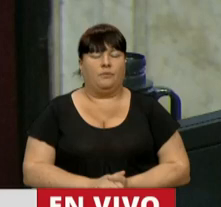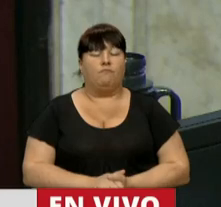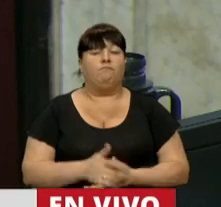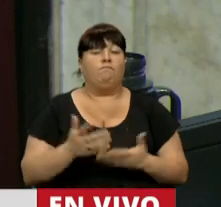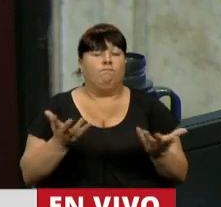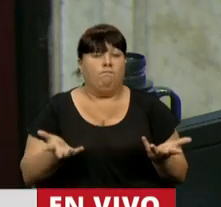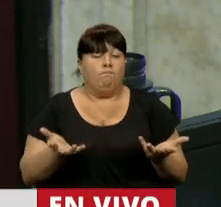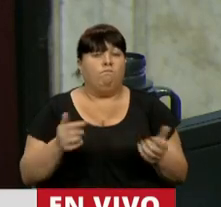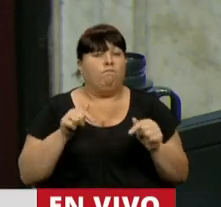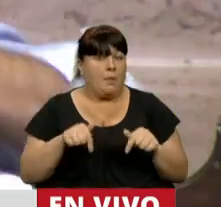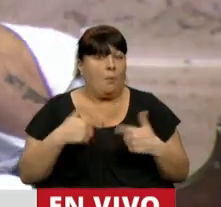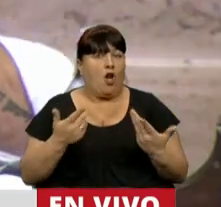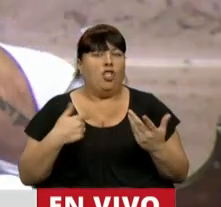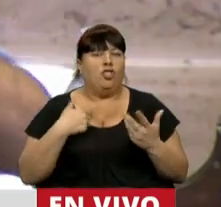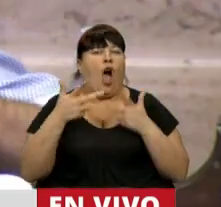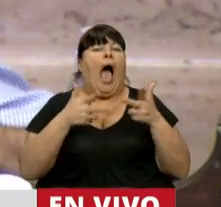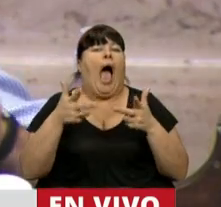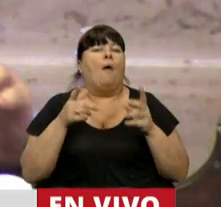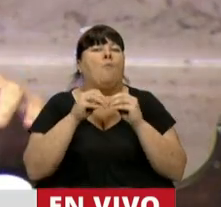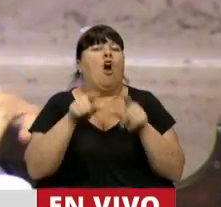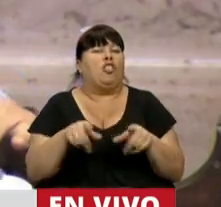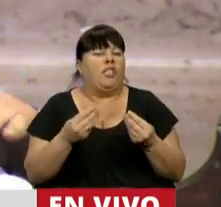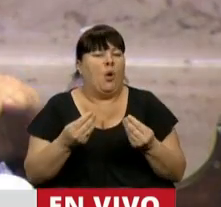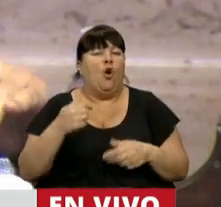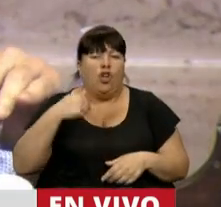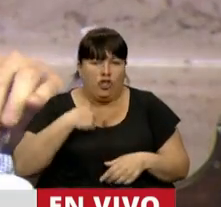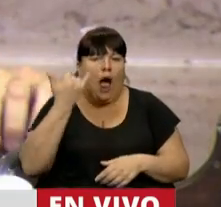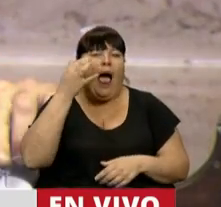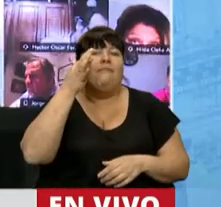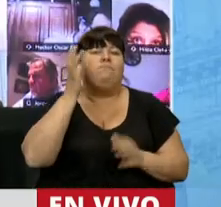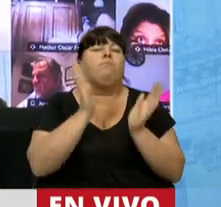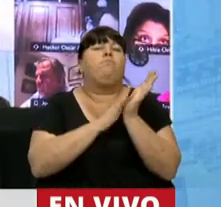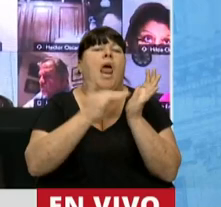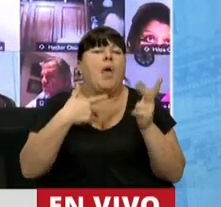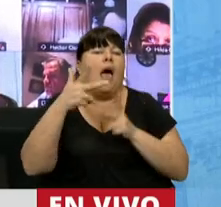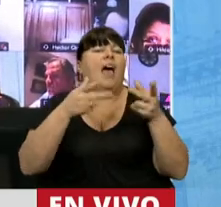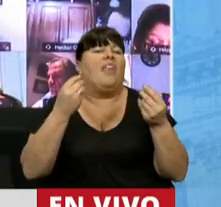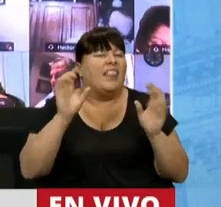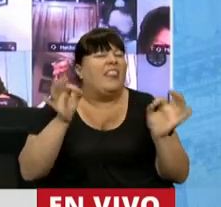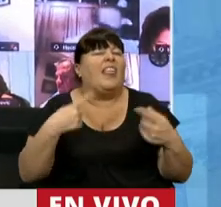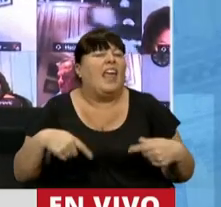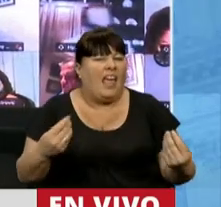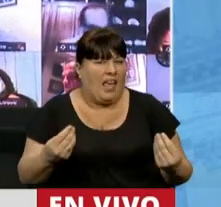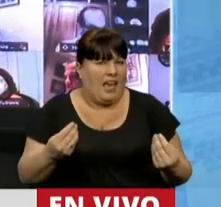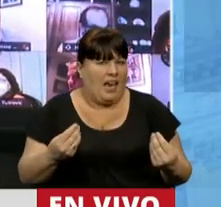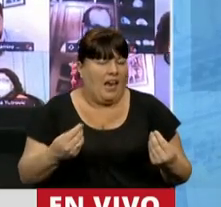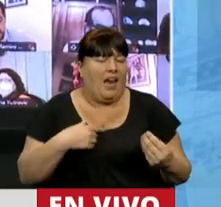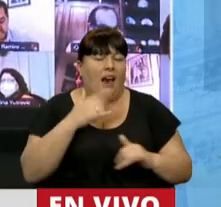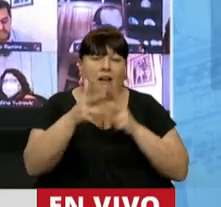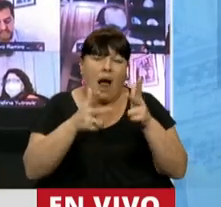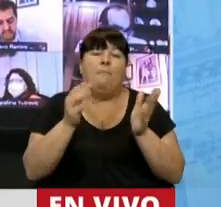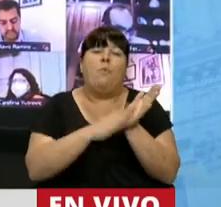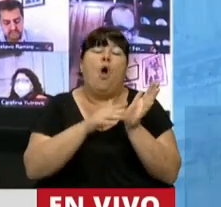Así que este es el motivo por el que hablamos. Hablamos porque dejamos testimonios. ¿Sabe de qué dejamos testimonios? Dejamos